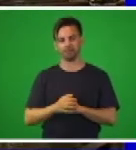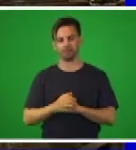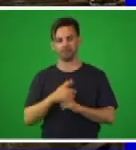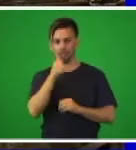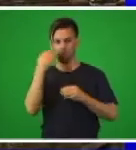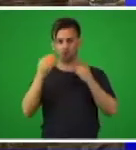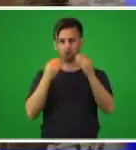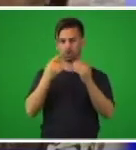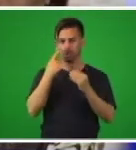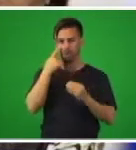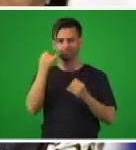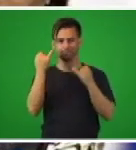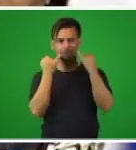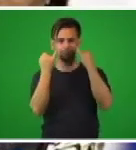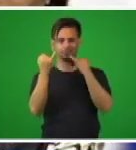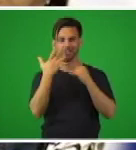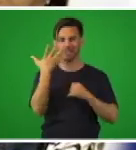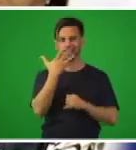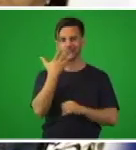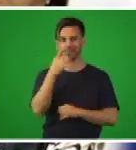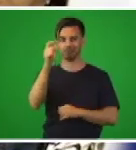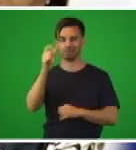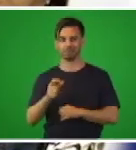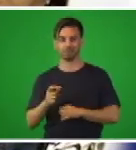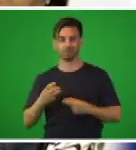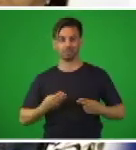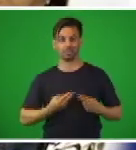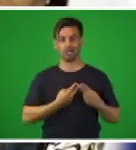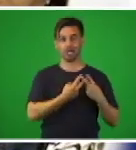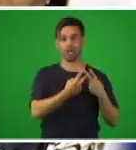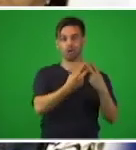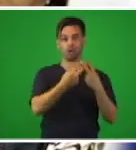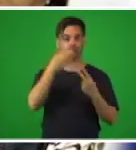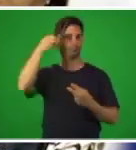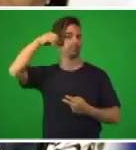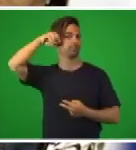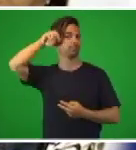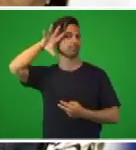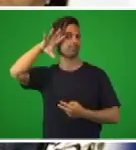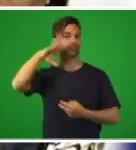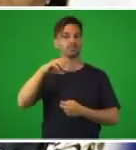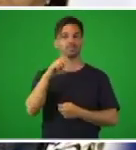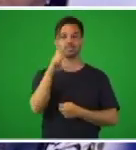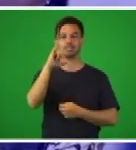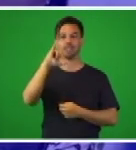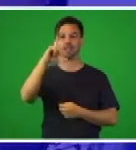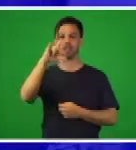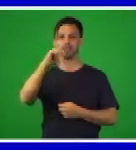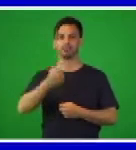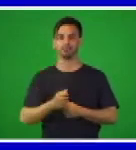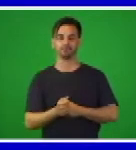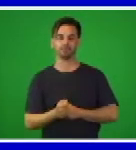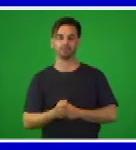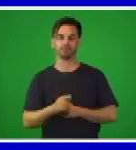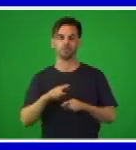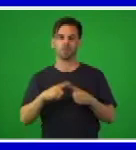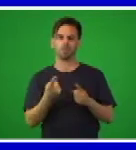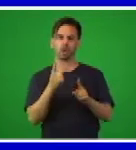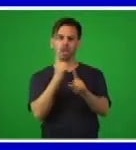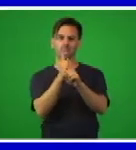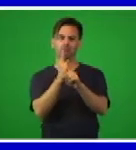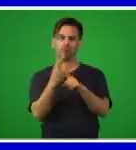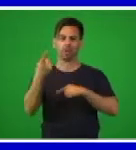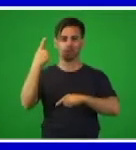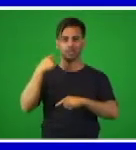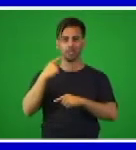que se trata de nuestra heroína Celia Sánchez Manduley. Porque el encuentro anterior asignamos una actividad